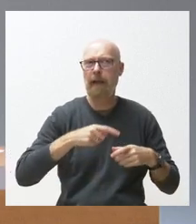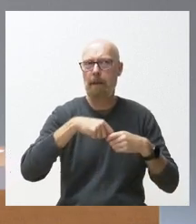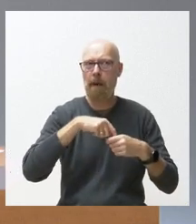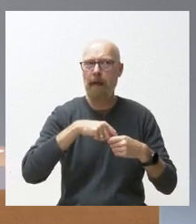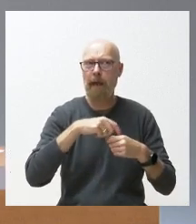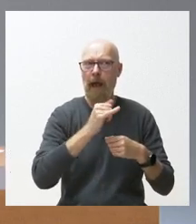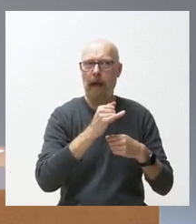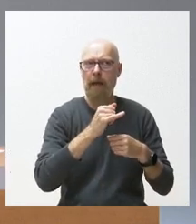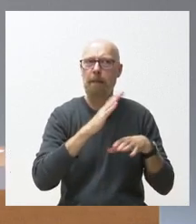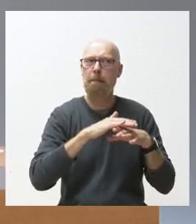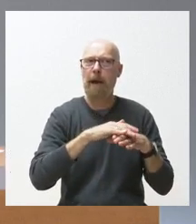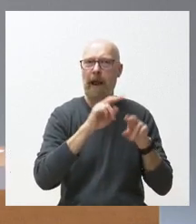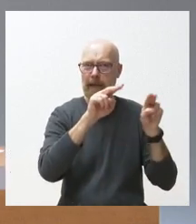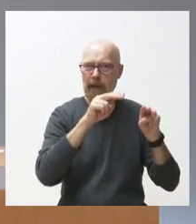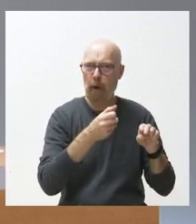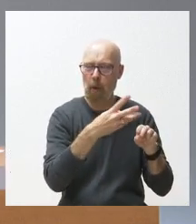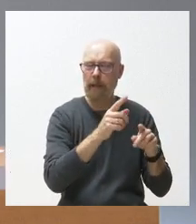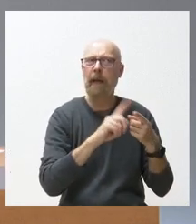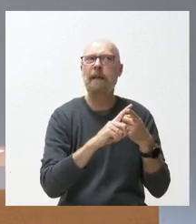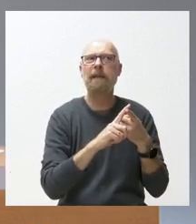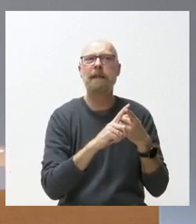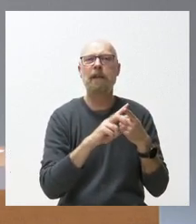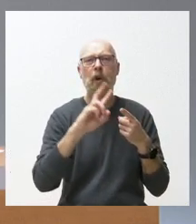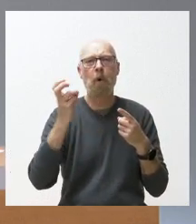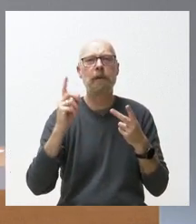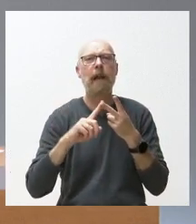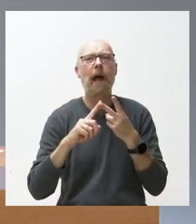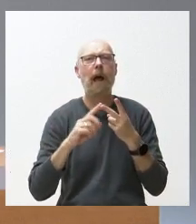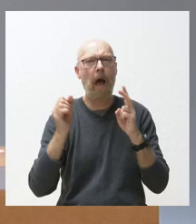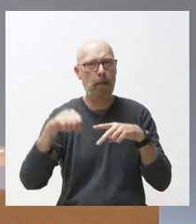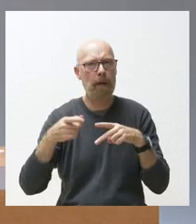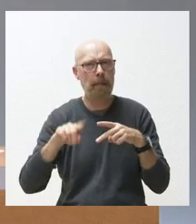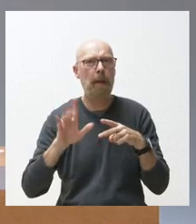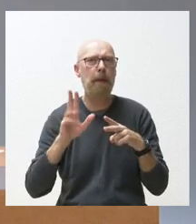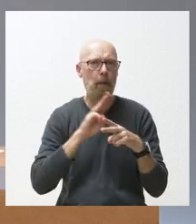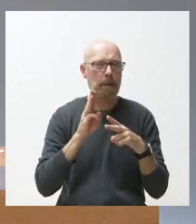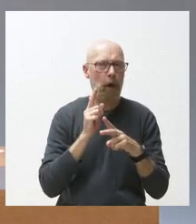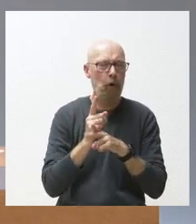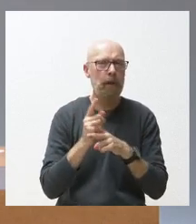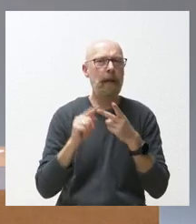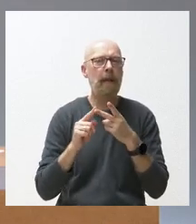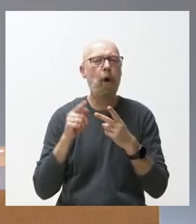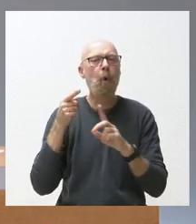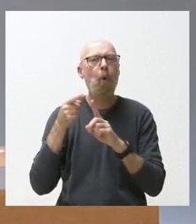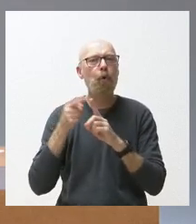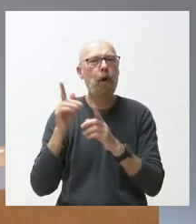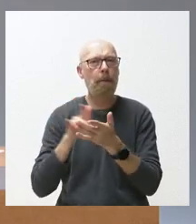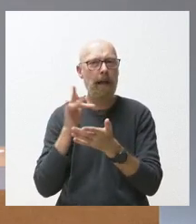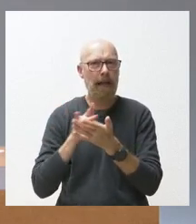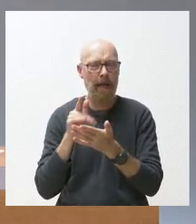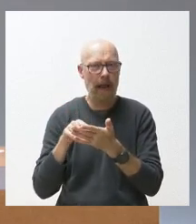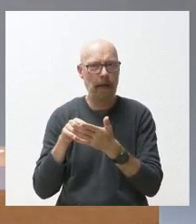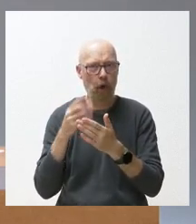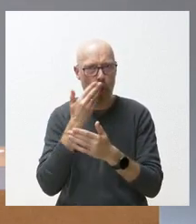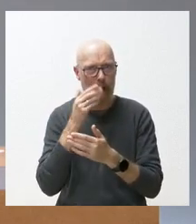tener una residencia y otra también sobre el uso de pantallas en los colegios etcétera tiene la Junta